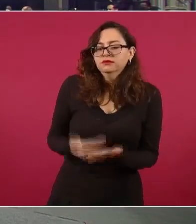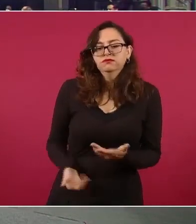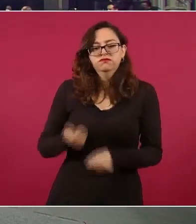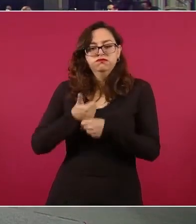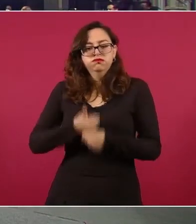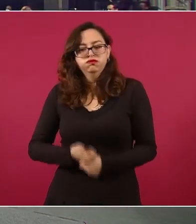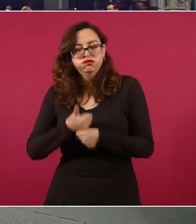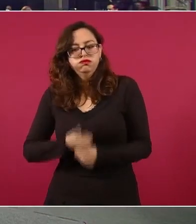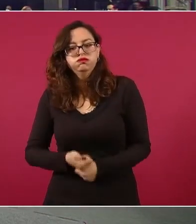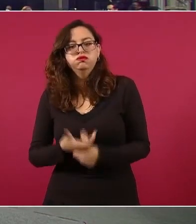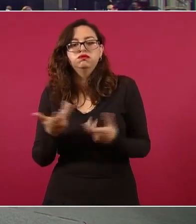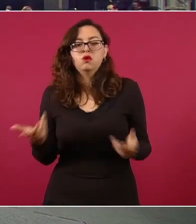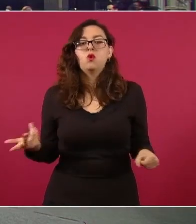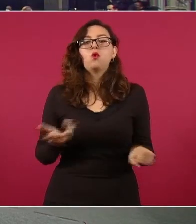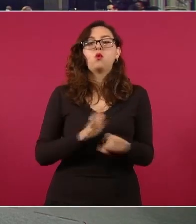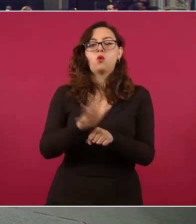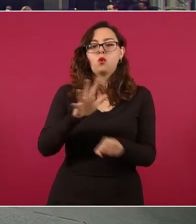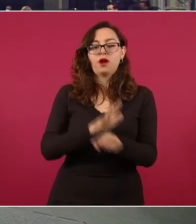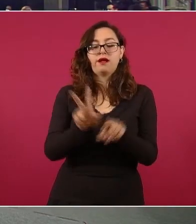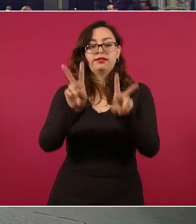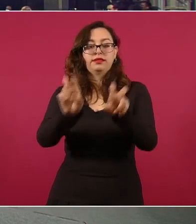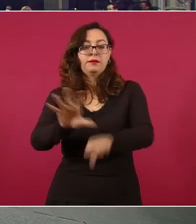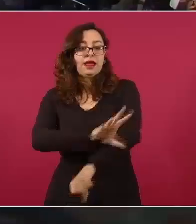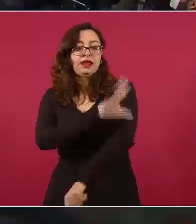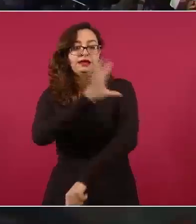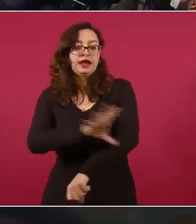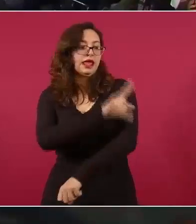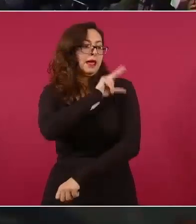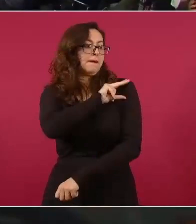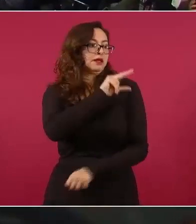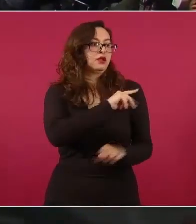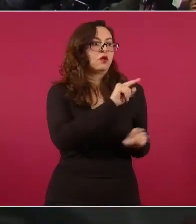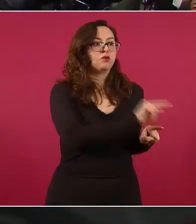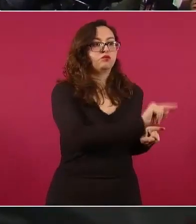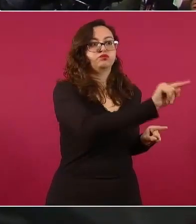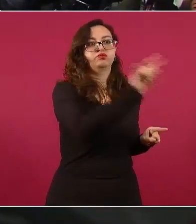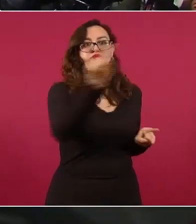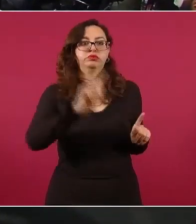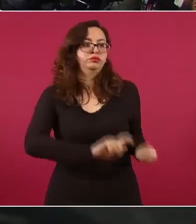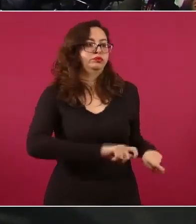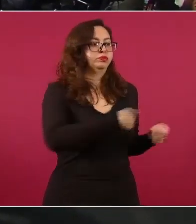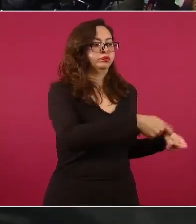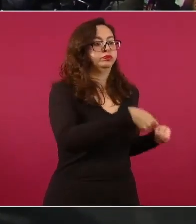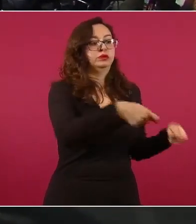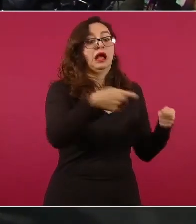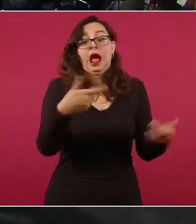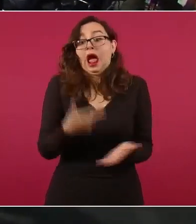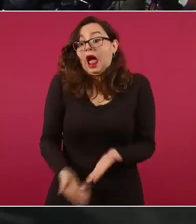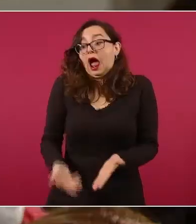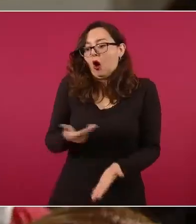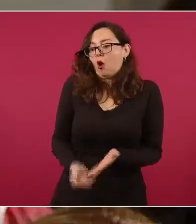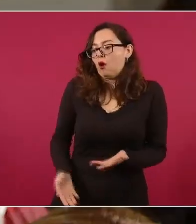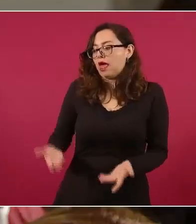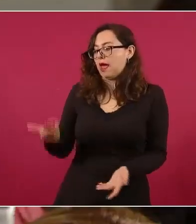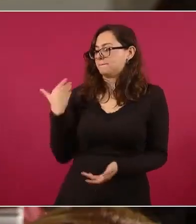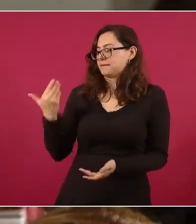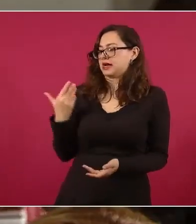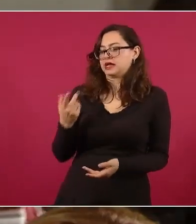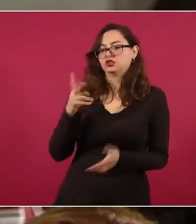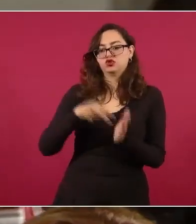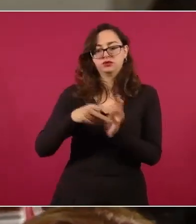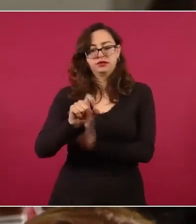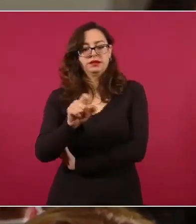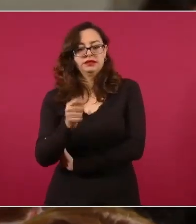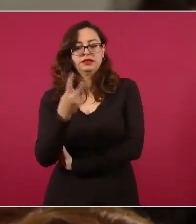los productores independientes de energía, que ya este año por fin la Suprema Corte declaró que esos esquemas eran ilegales